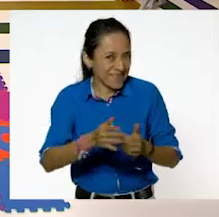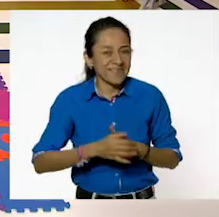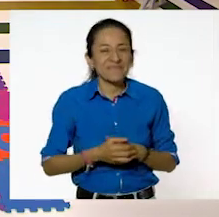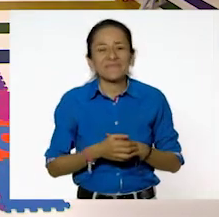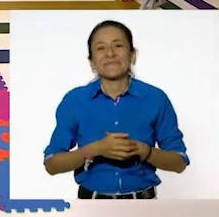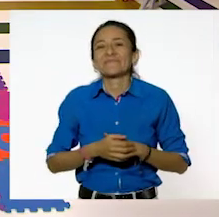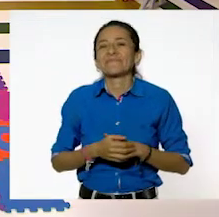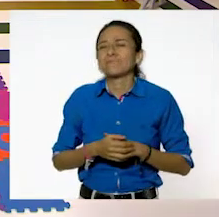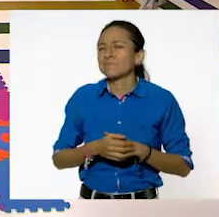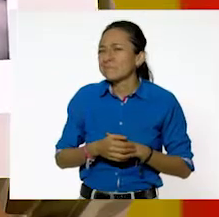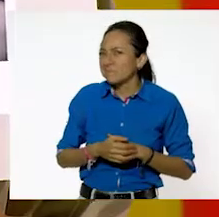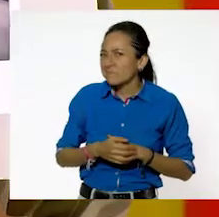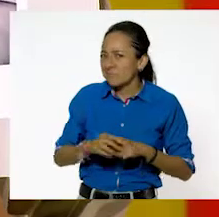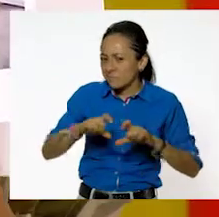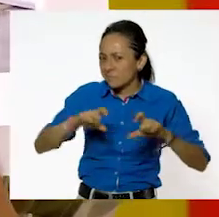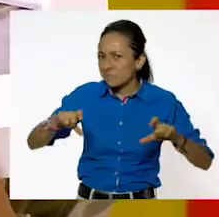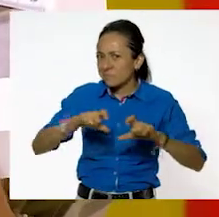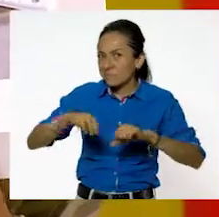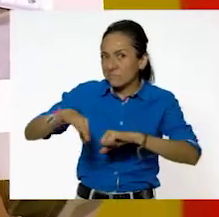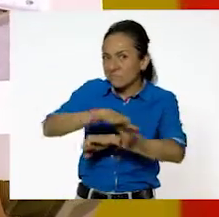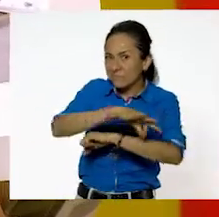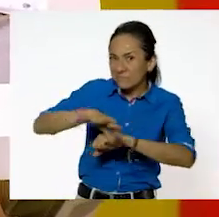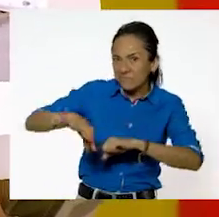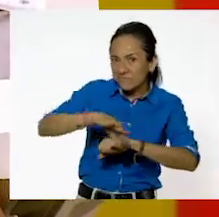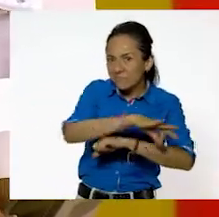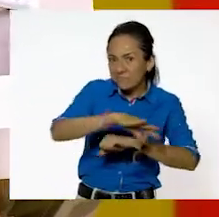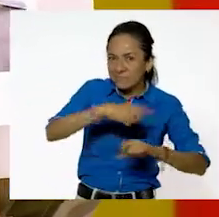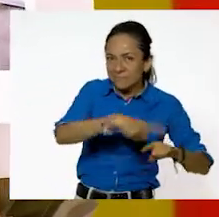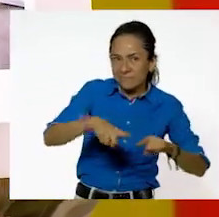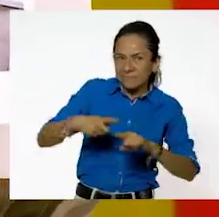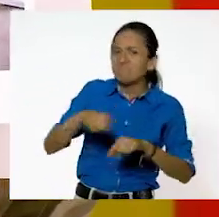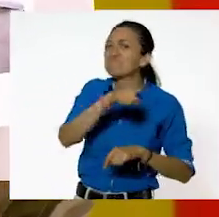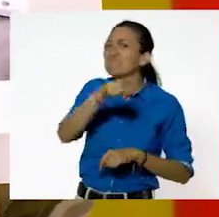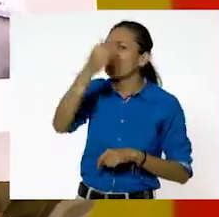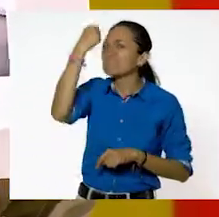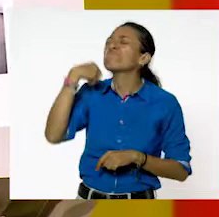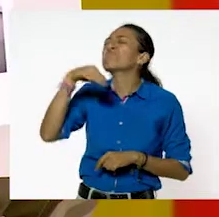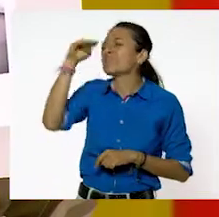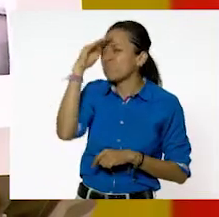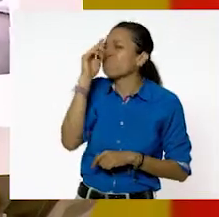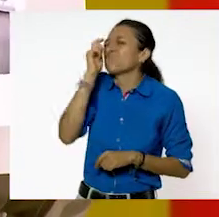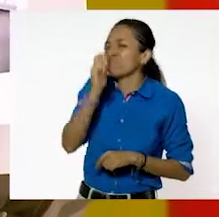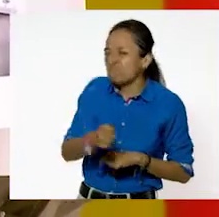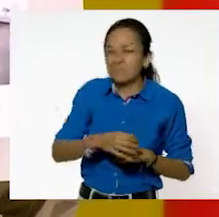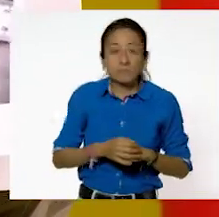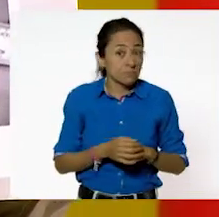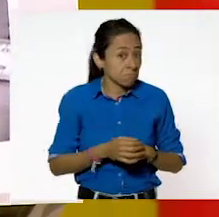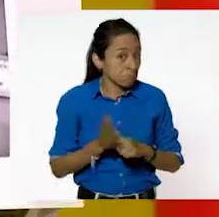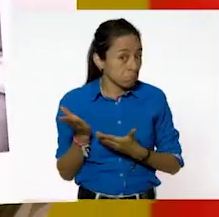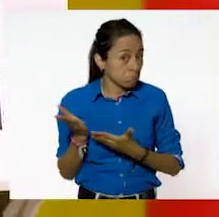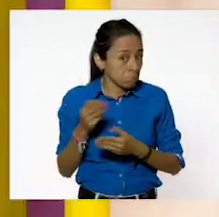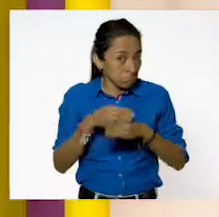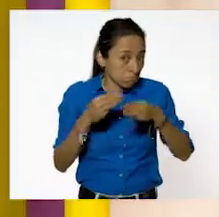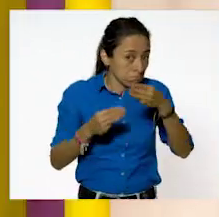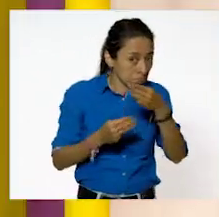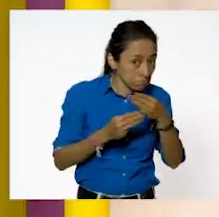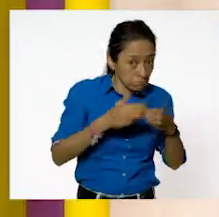Unas reglas. ¿Y ustedes qué dicen? ¿Será un material líquido?